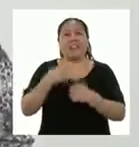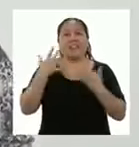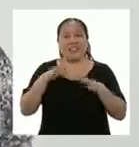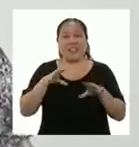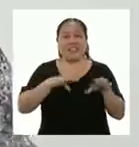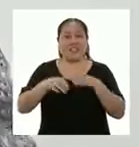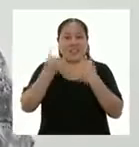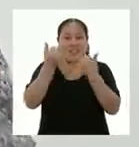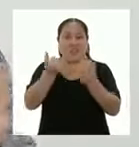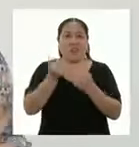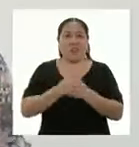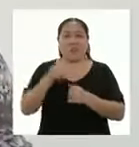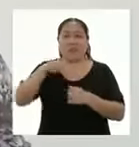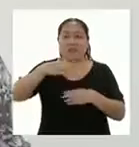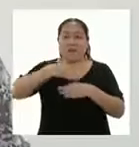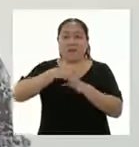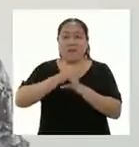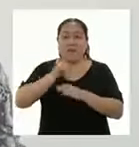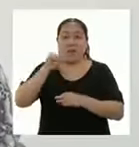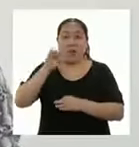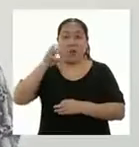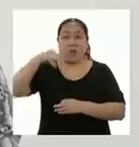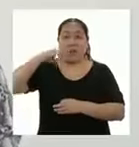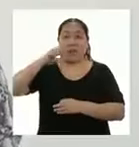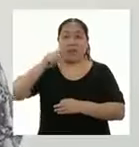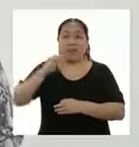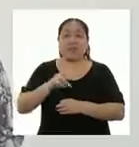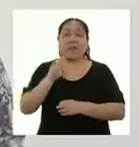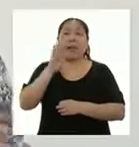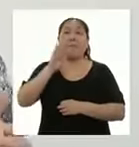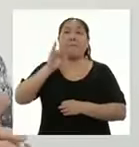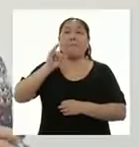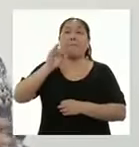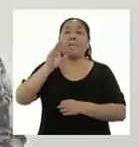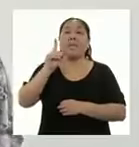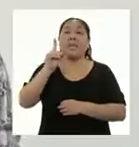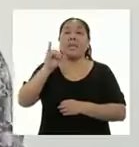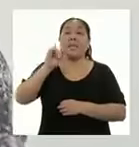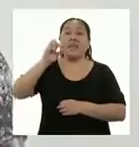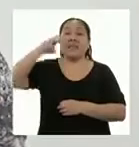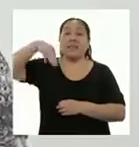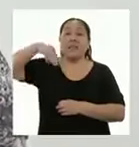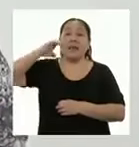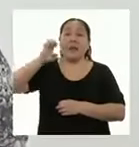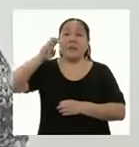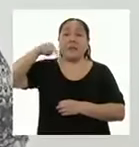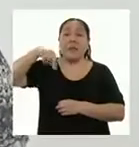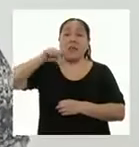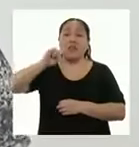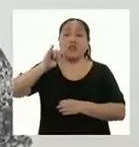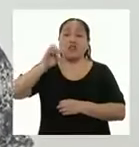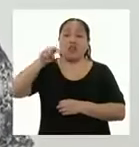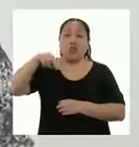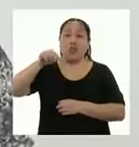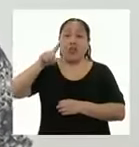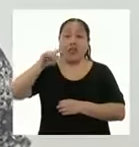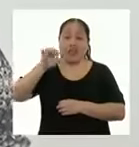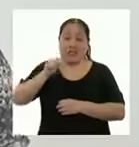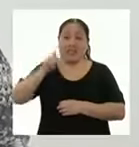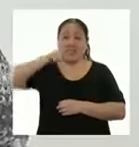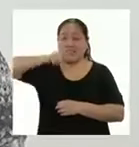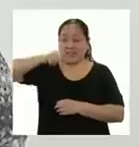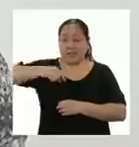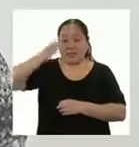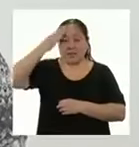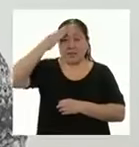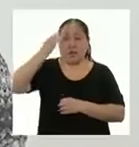hoy. Porque las formas geométricas bidimensionales están en todas partes. Y necesitamos calcular su perímetro para